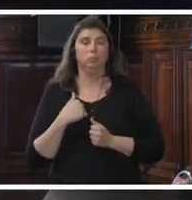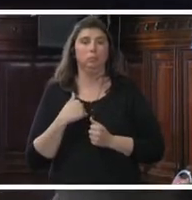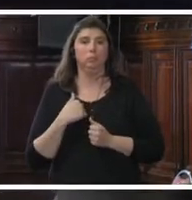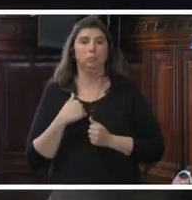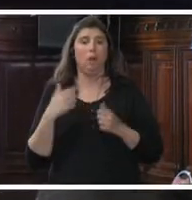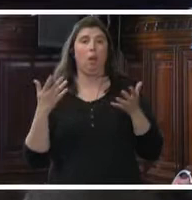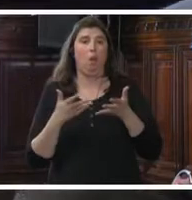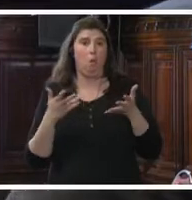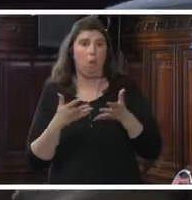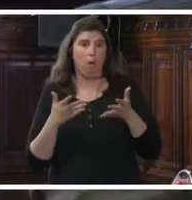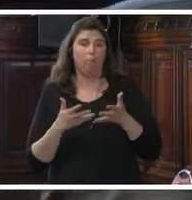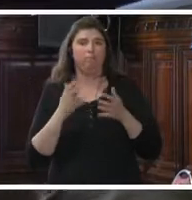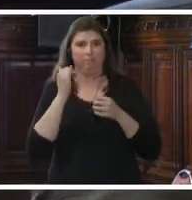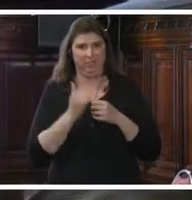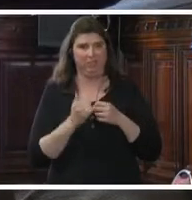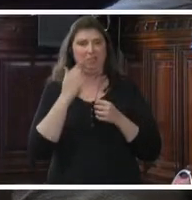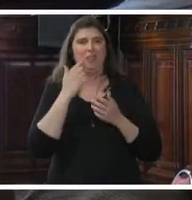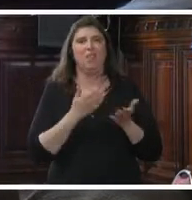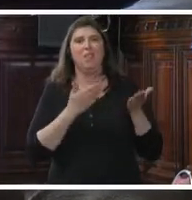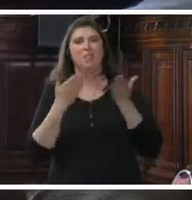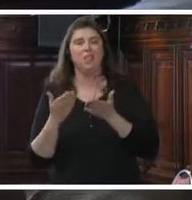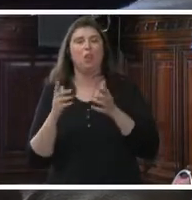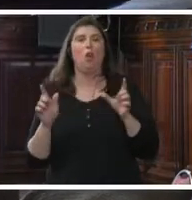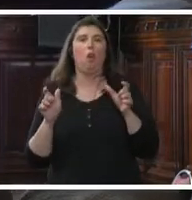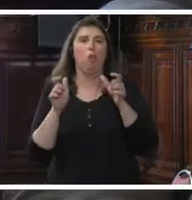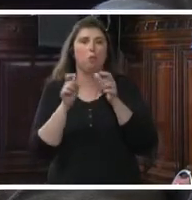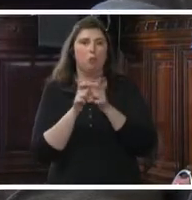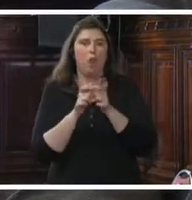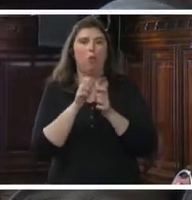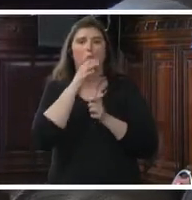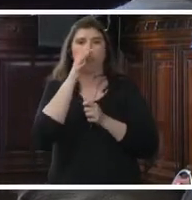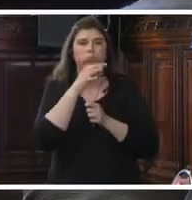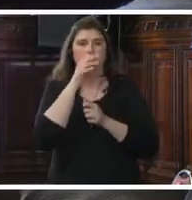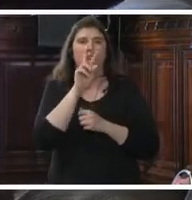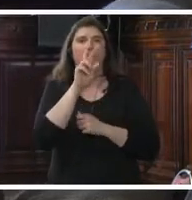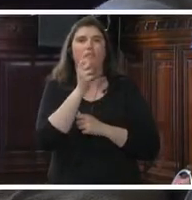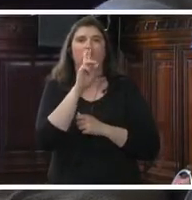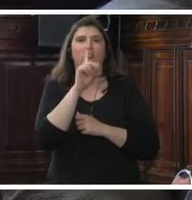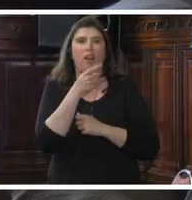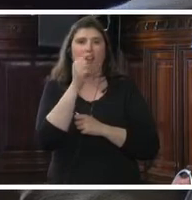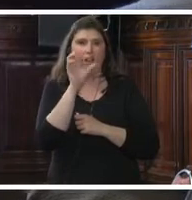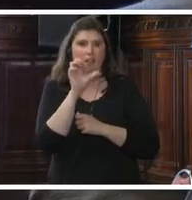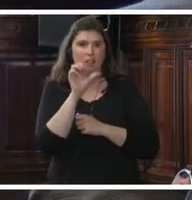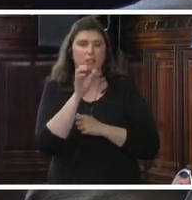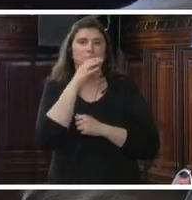Ahora sí invito al comisionado Vargas, relator de migrantes,